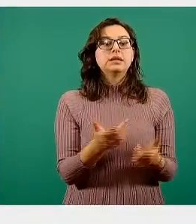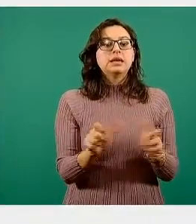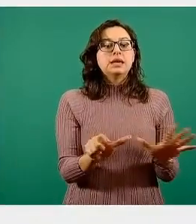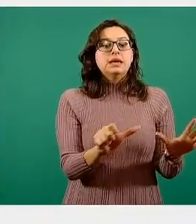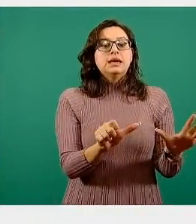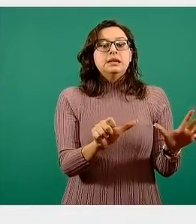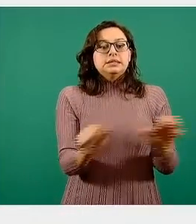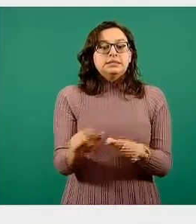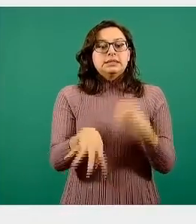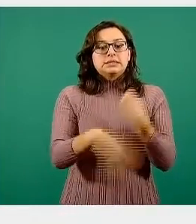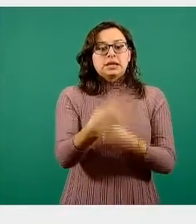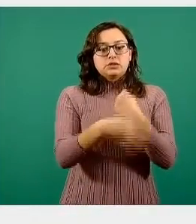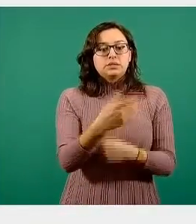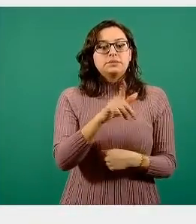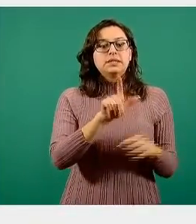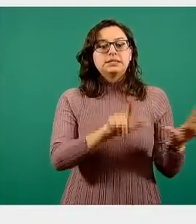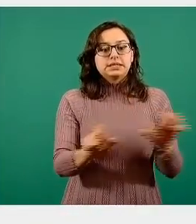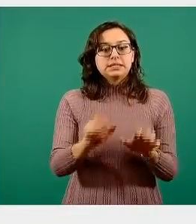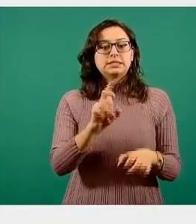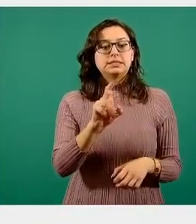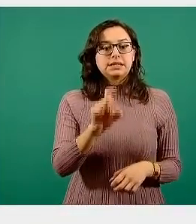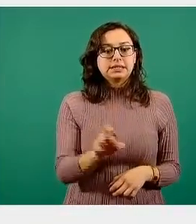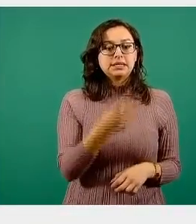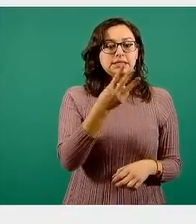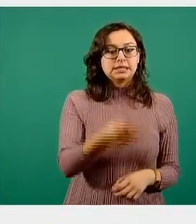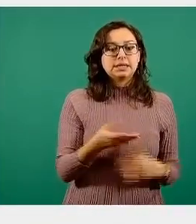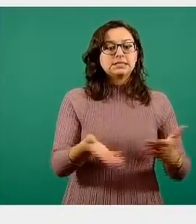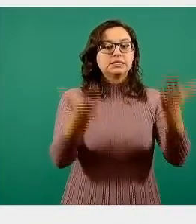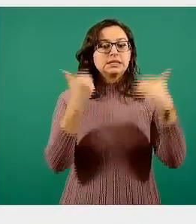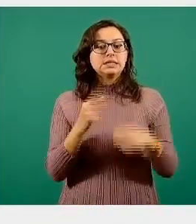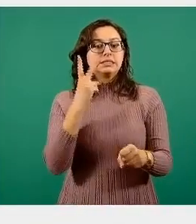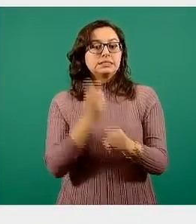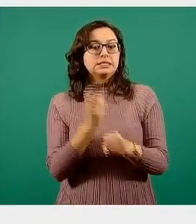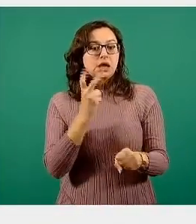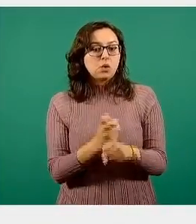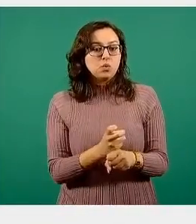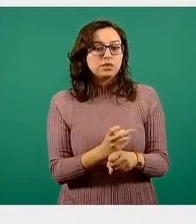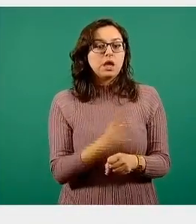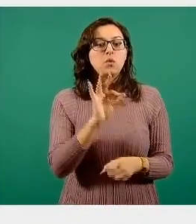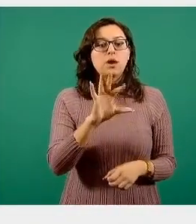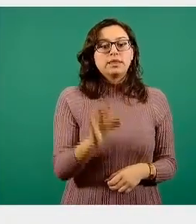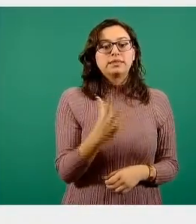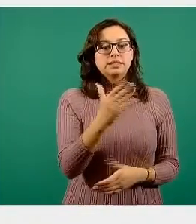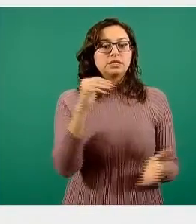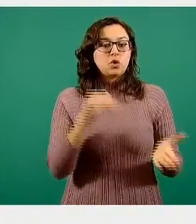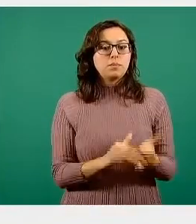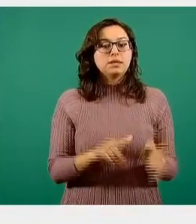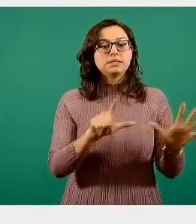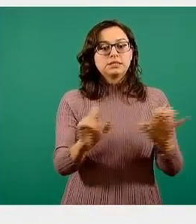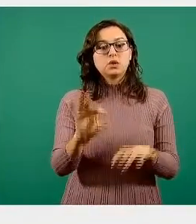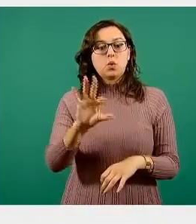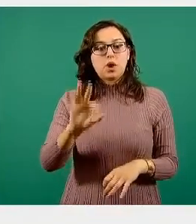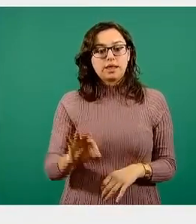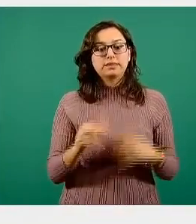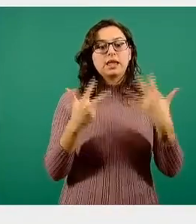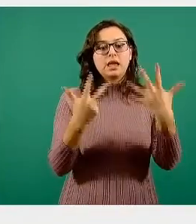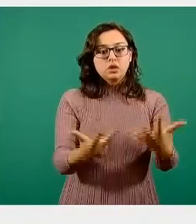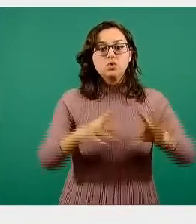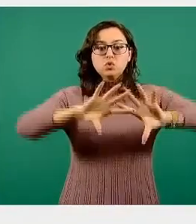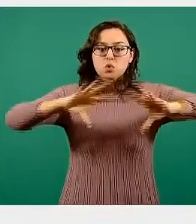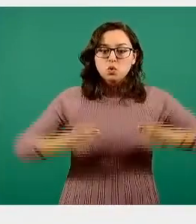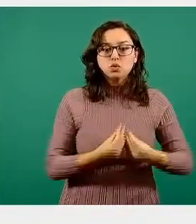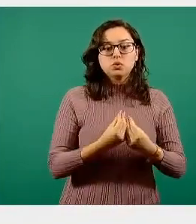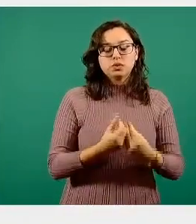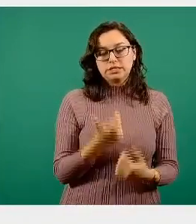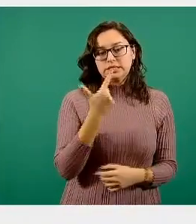dosis cuarenta y cinco mil setecientas cuarenta y ocho. Estas se han aplicado a personal de salud, representan el siete por ciento